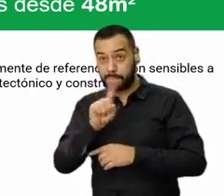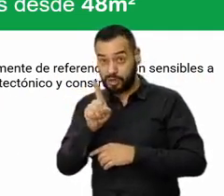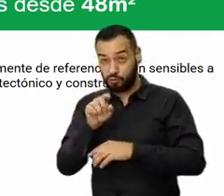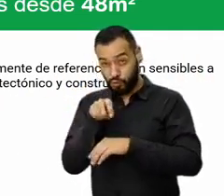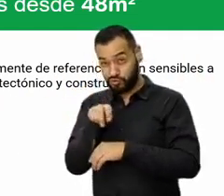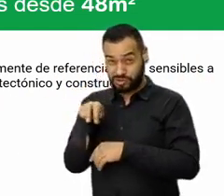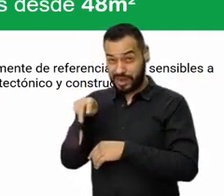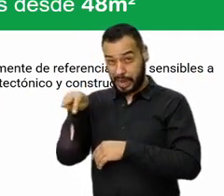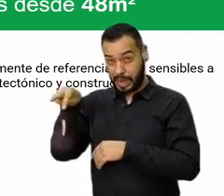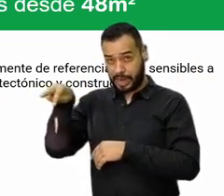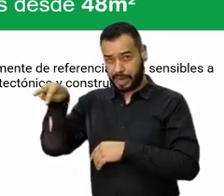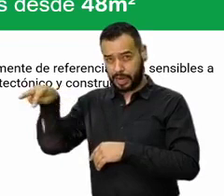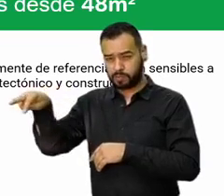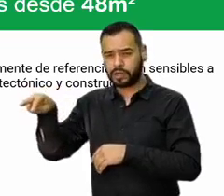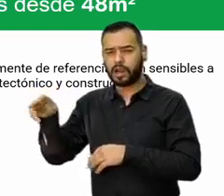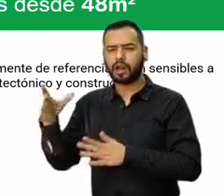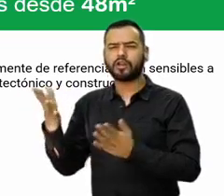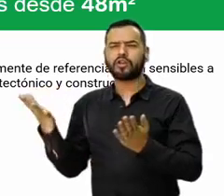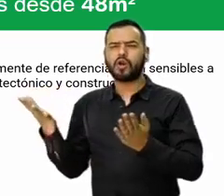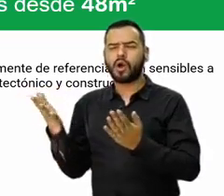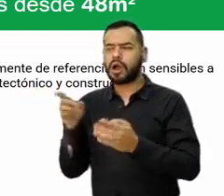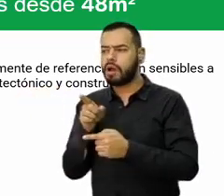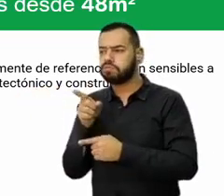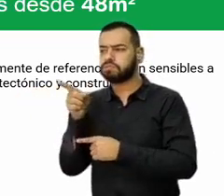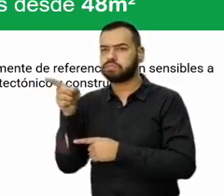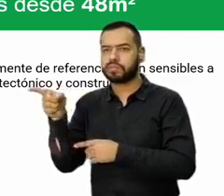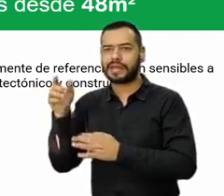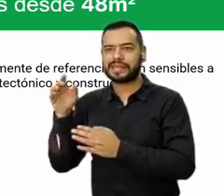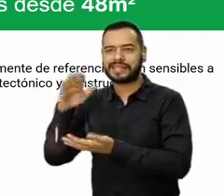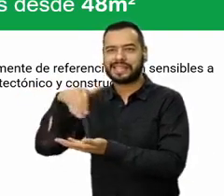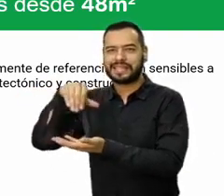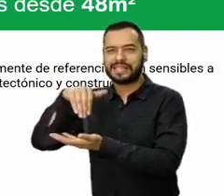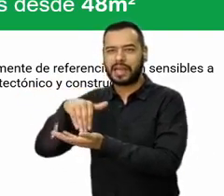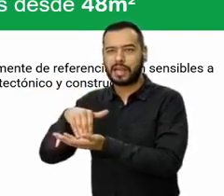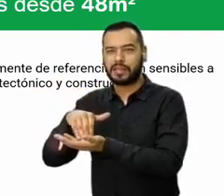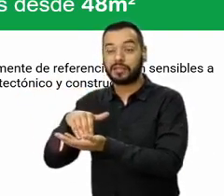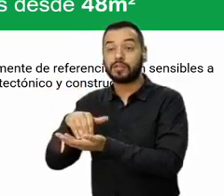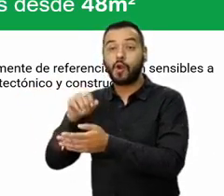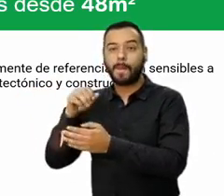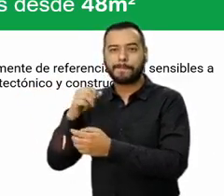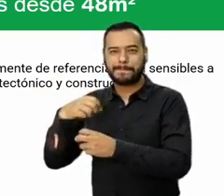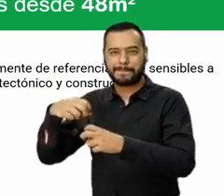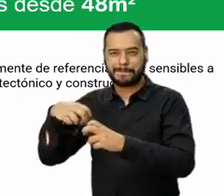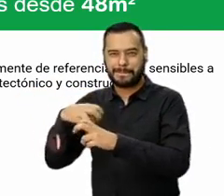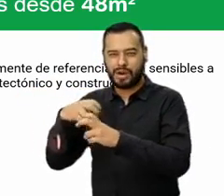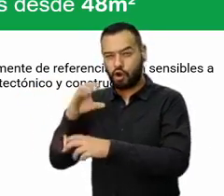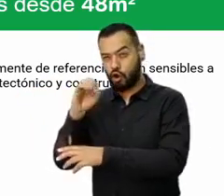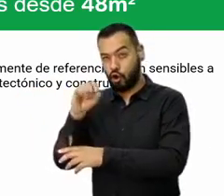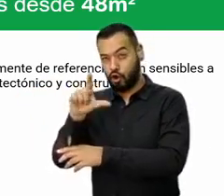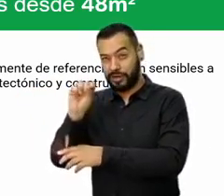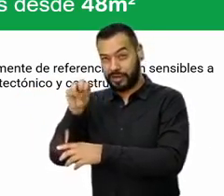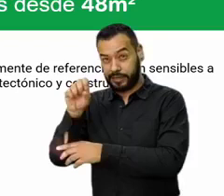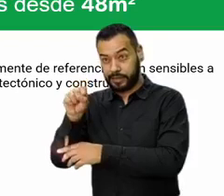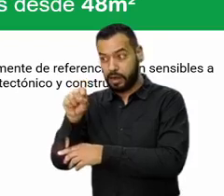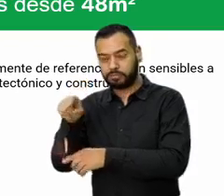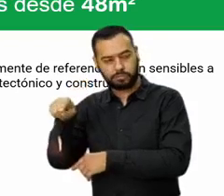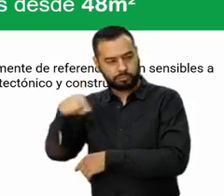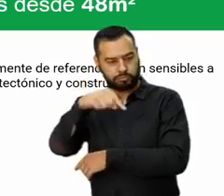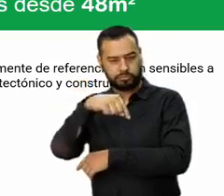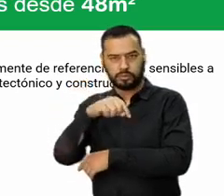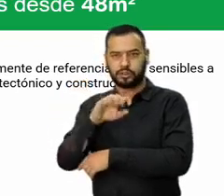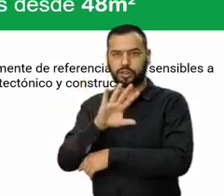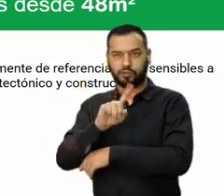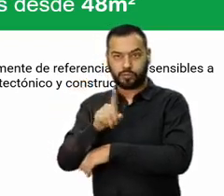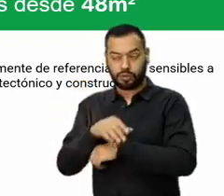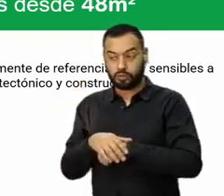aproximadamente que te demoras caminando a lo que es el centro comercial Parque La Colina. O das la vuelta y estás en 5 minutos. Si